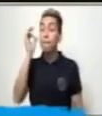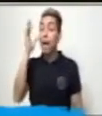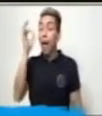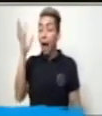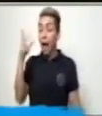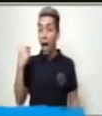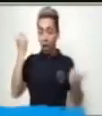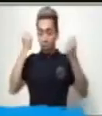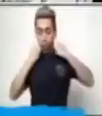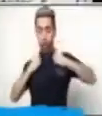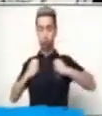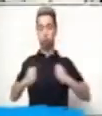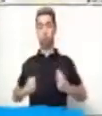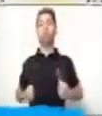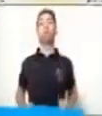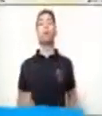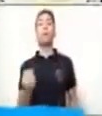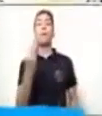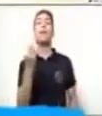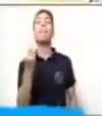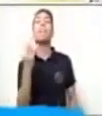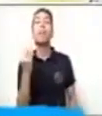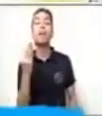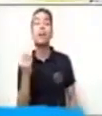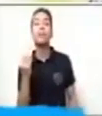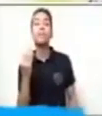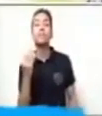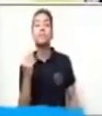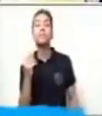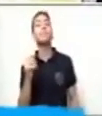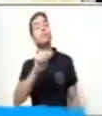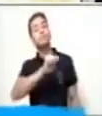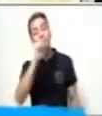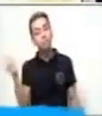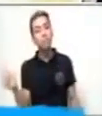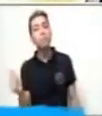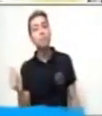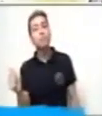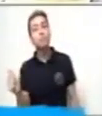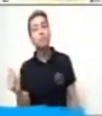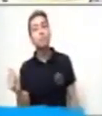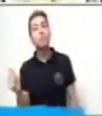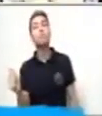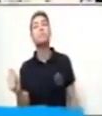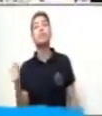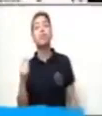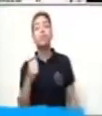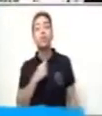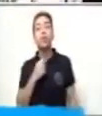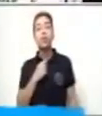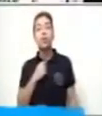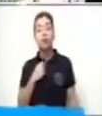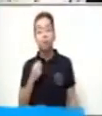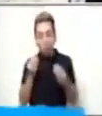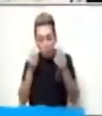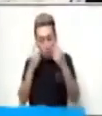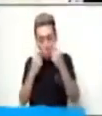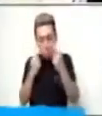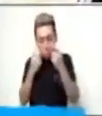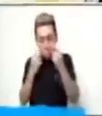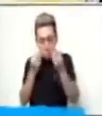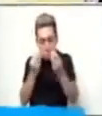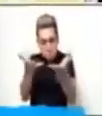visto de verde. Y una característica súper importante. Hago llorar a todos.